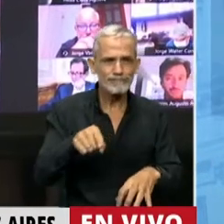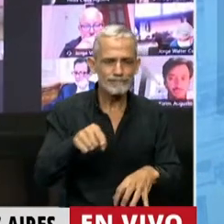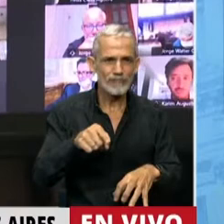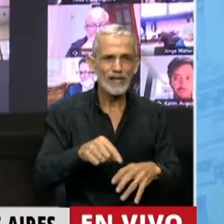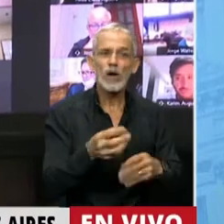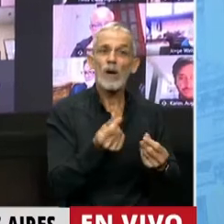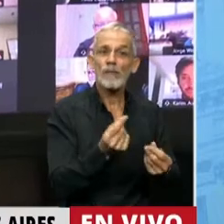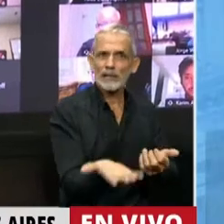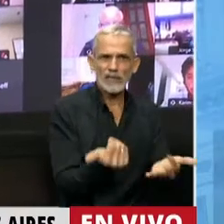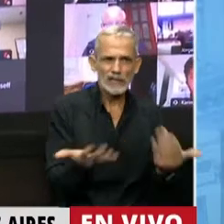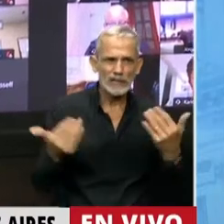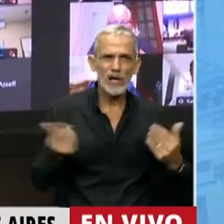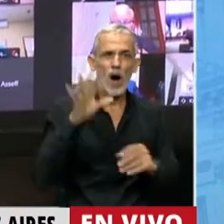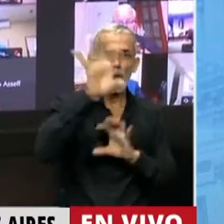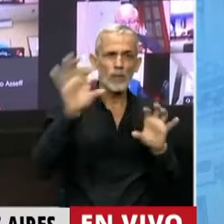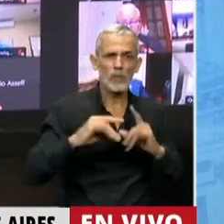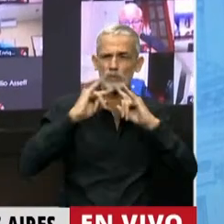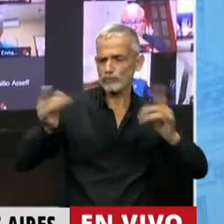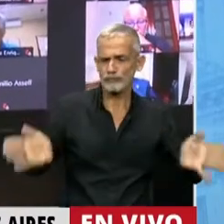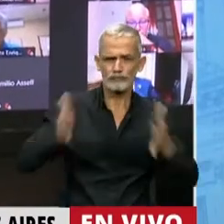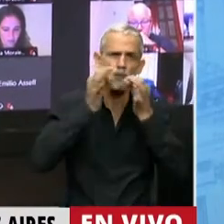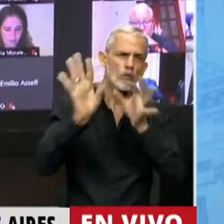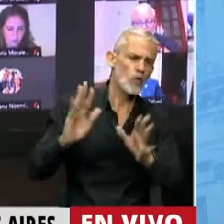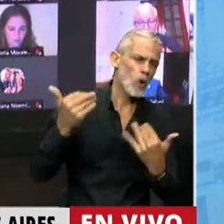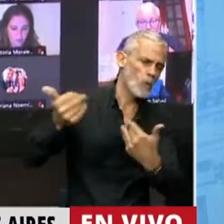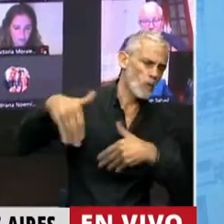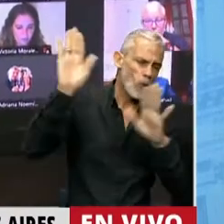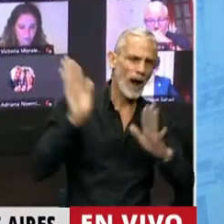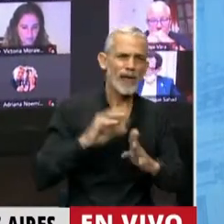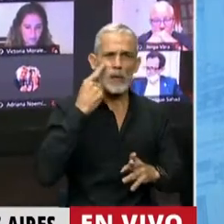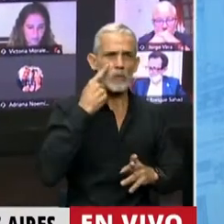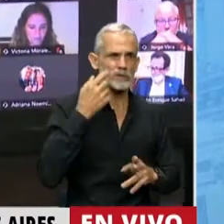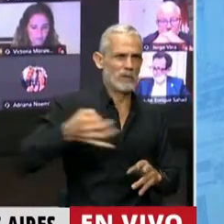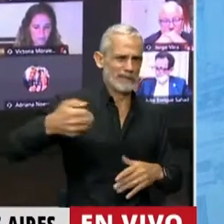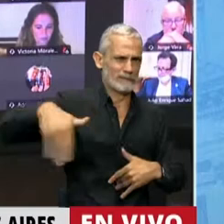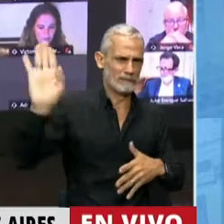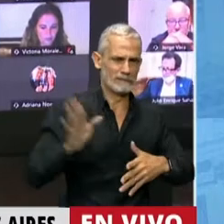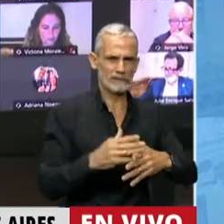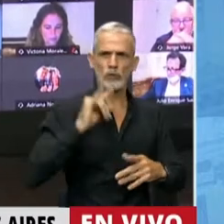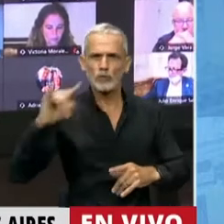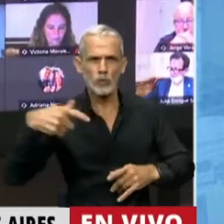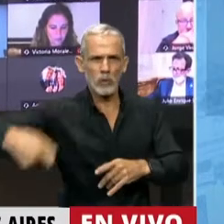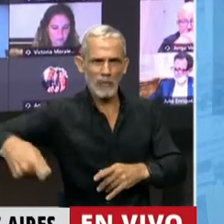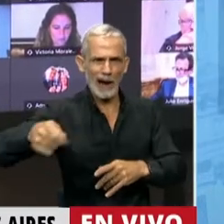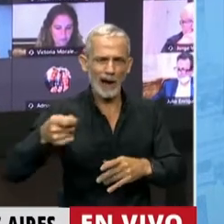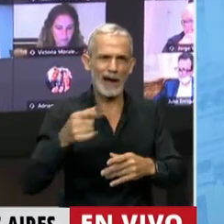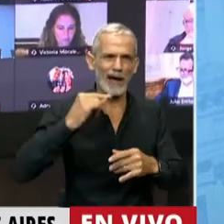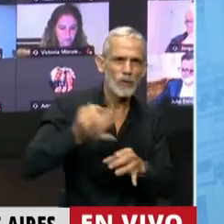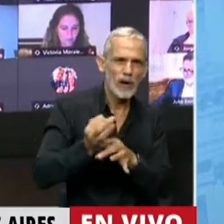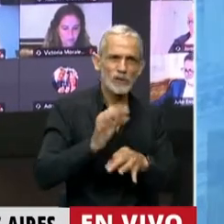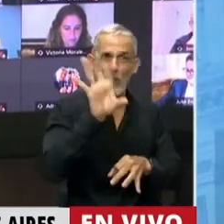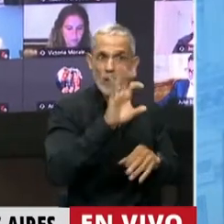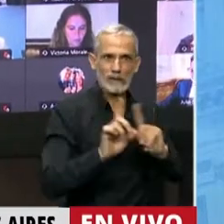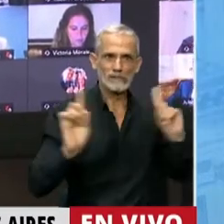desfinanciamiento, porque cada provincia se arregla como puede, ha habido tendencias a la municipalización, hay provincias donde, digamos, se han